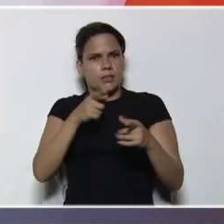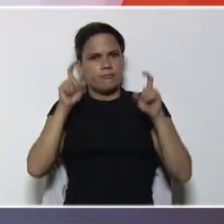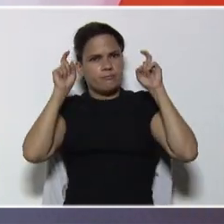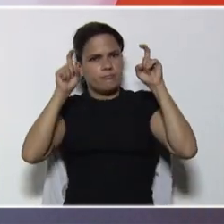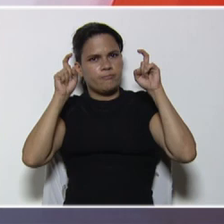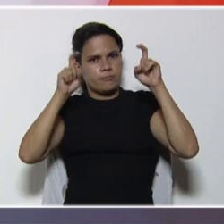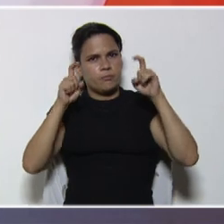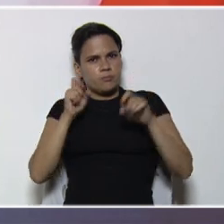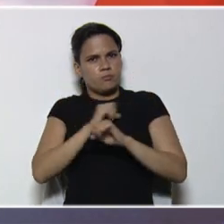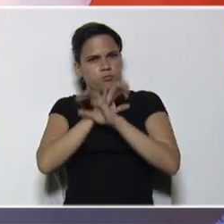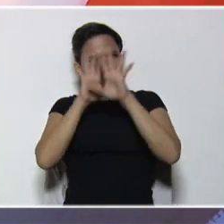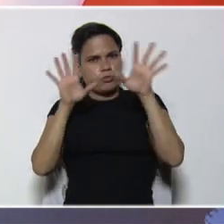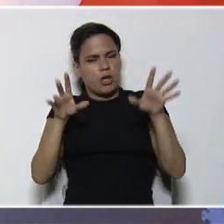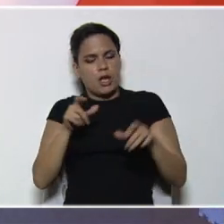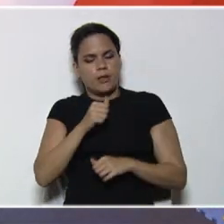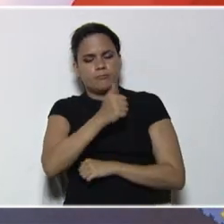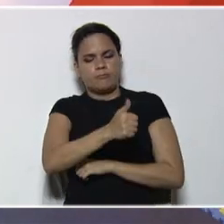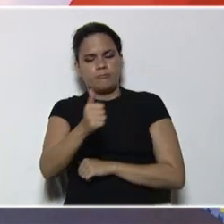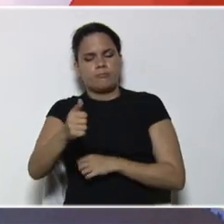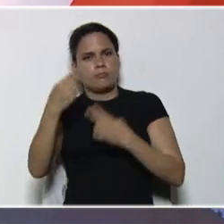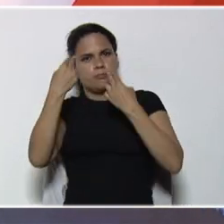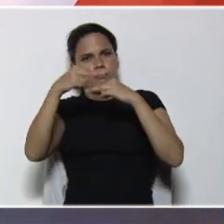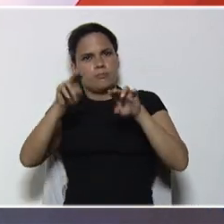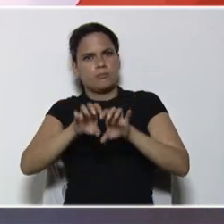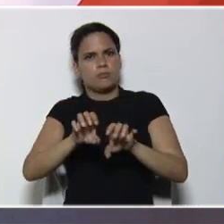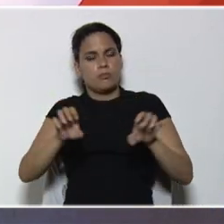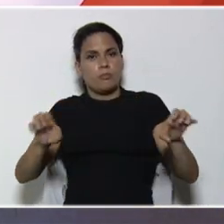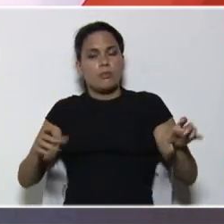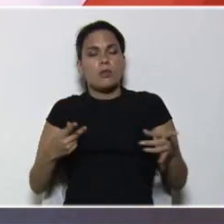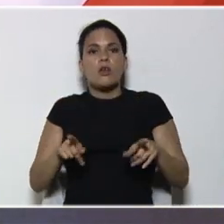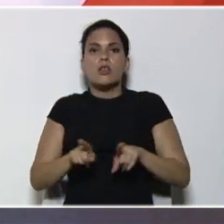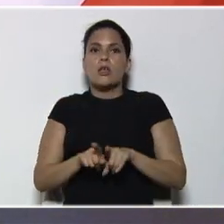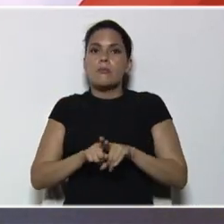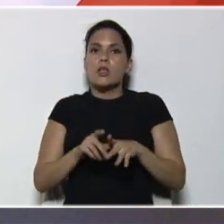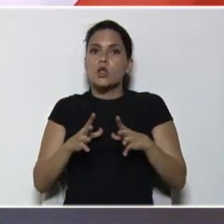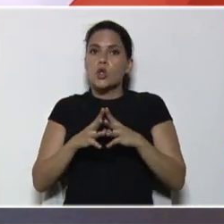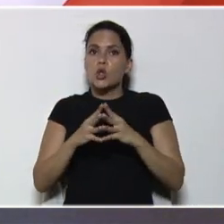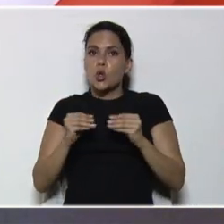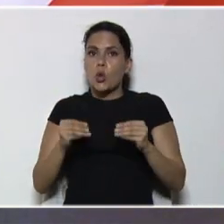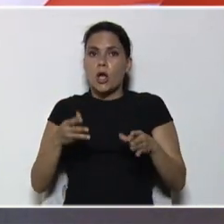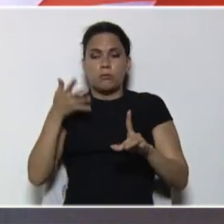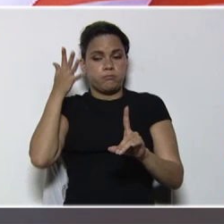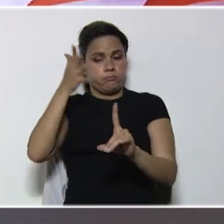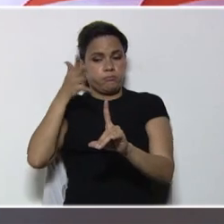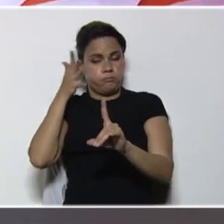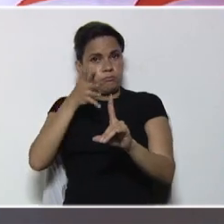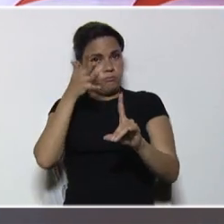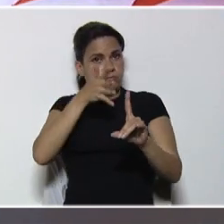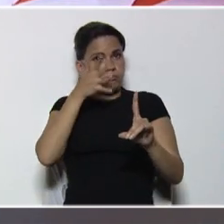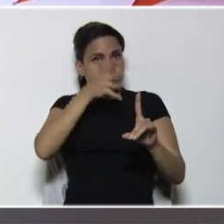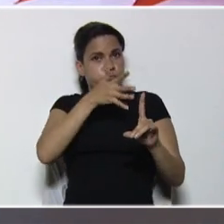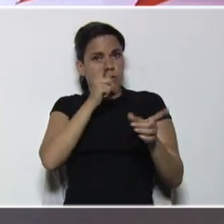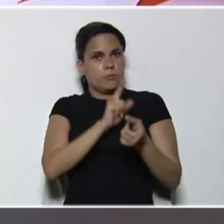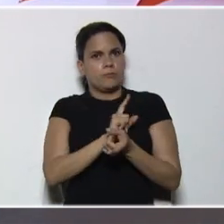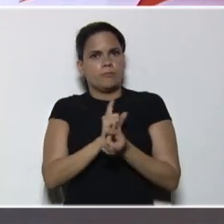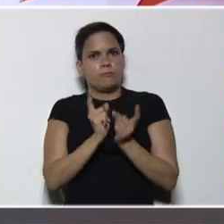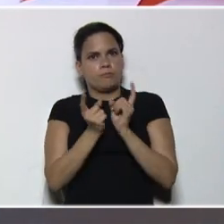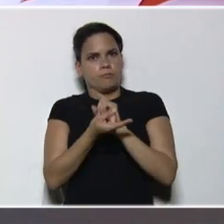concreta para cada uno de los niveles de educación, pero así también todas las orientaciones, estrategias y